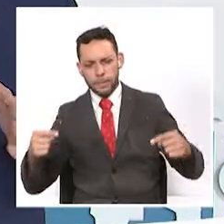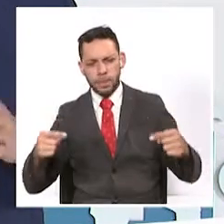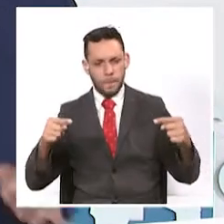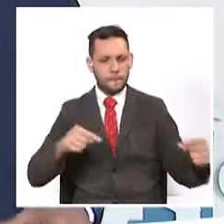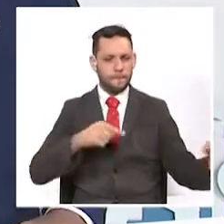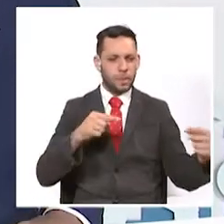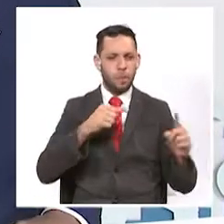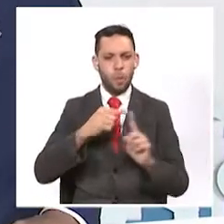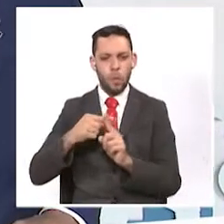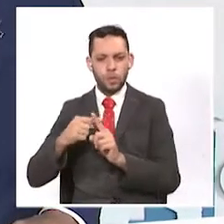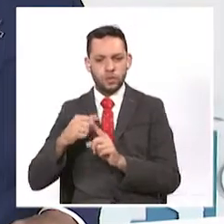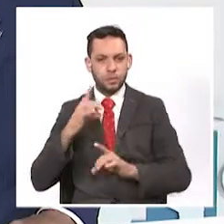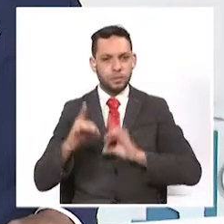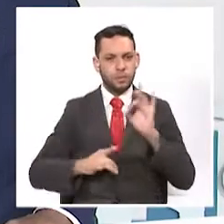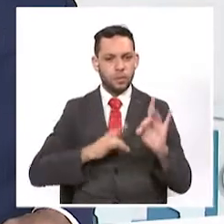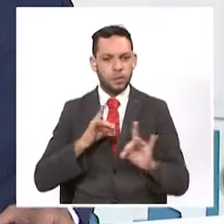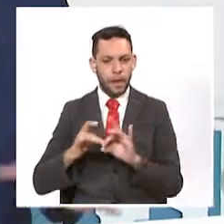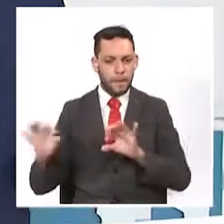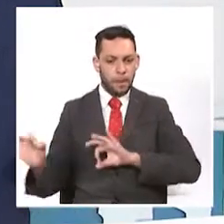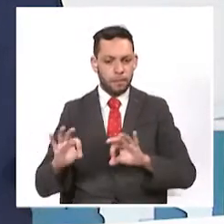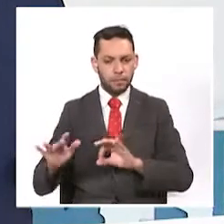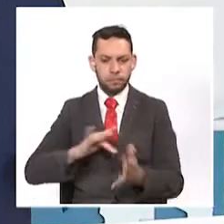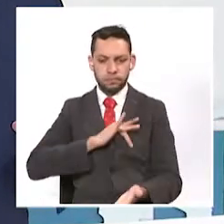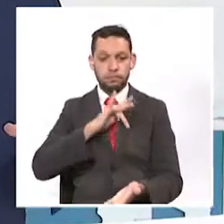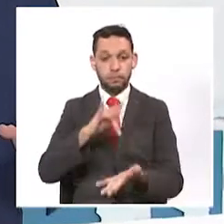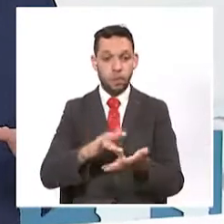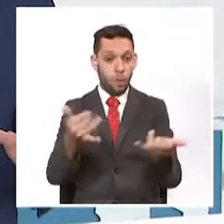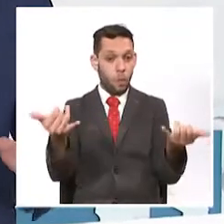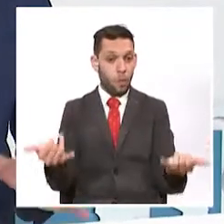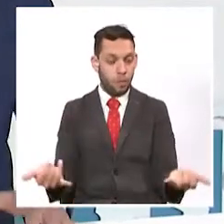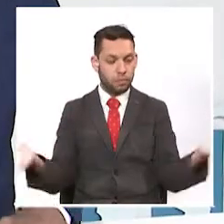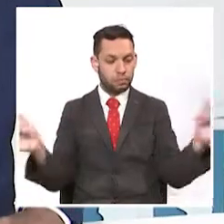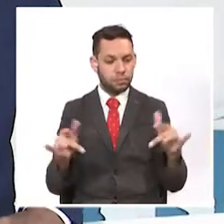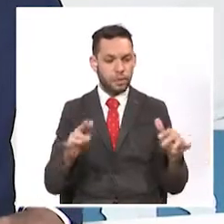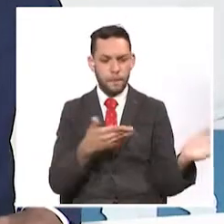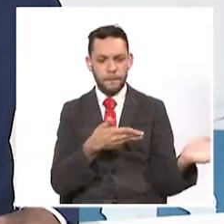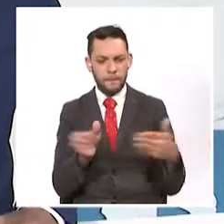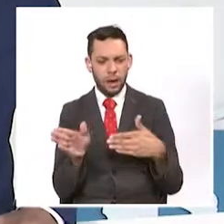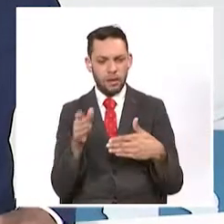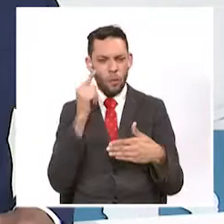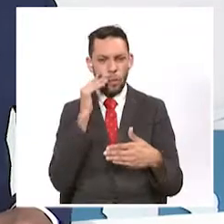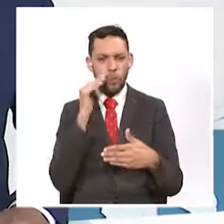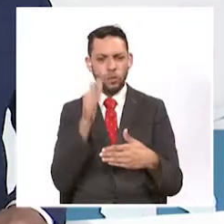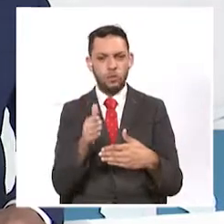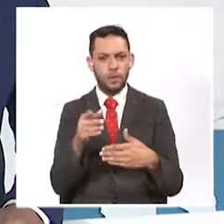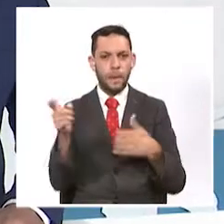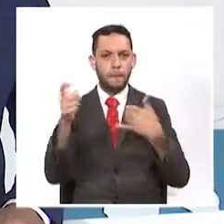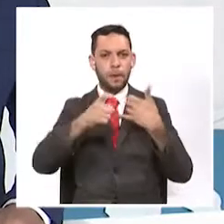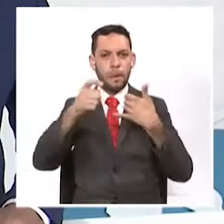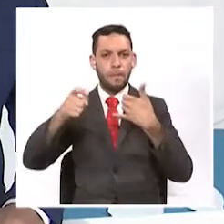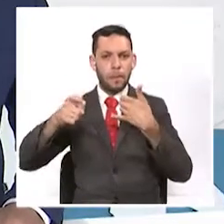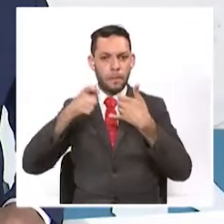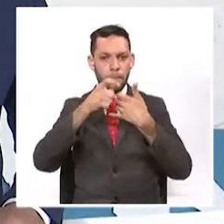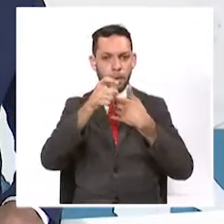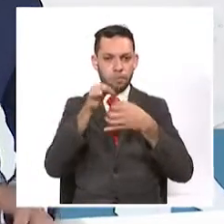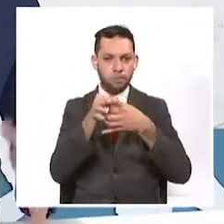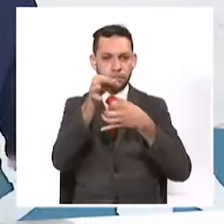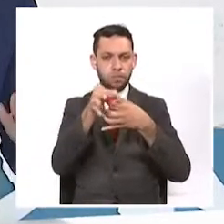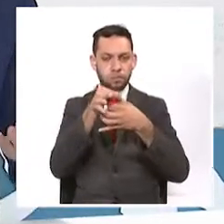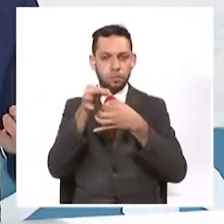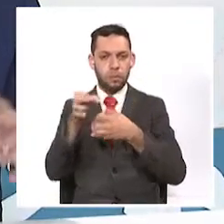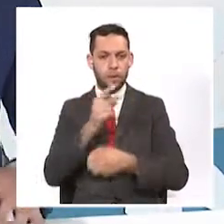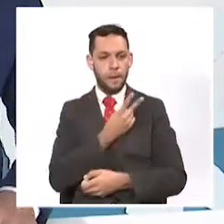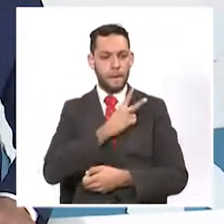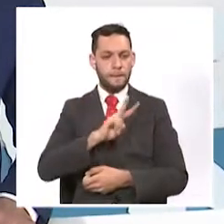año esperan seguir con sus entrenamientos presenciales. el momento dentro de los planes está realizar una gira por diferentes municipios del Valle del Cauca,